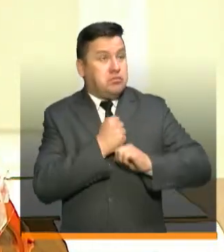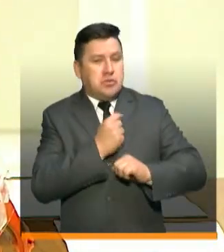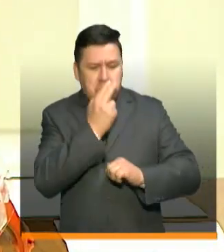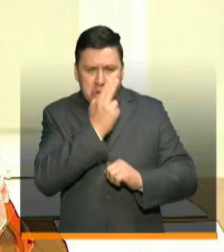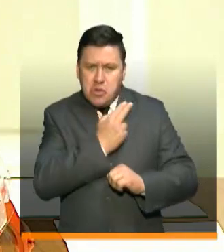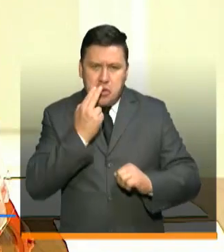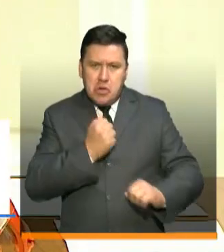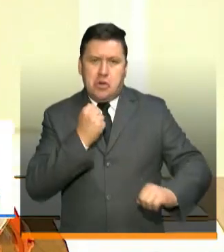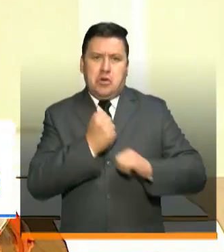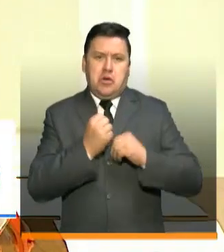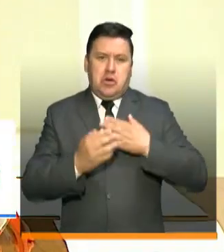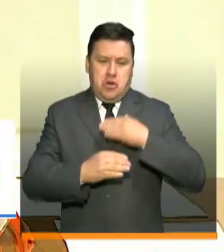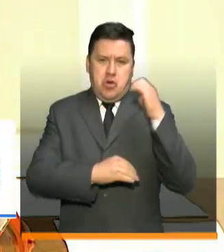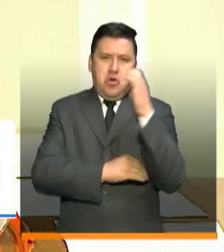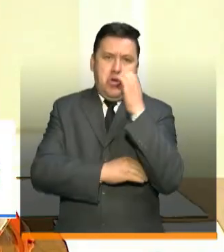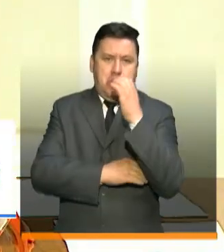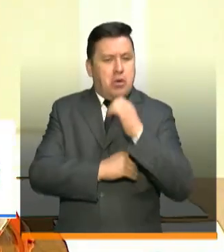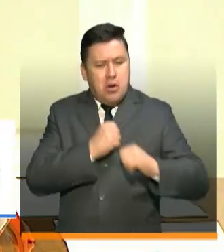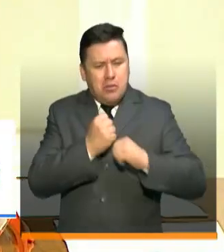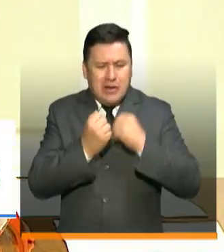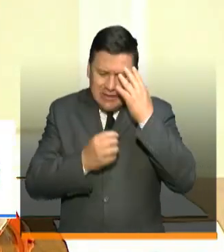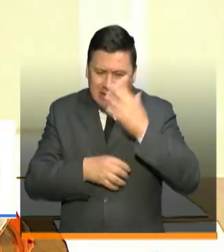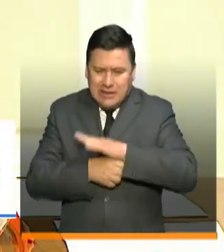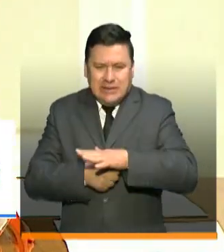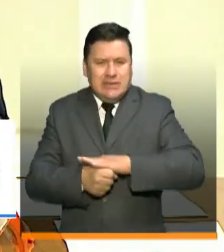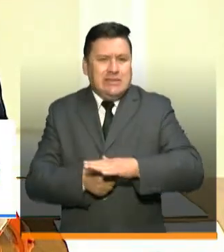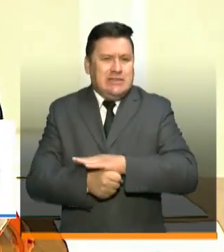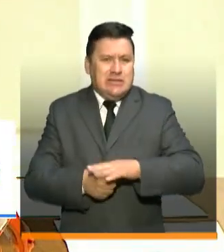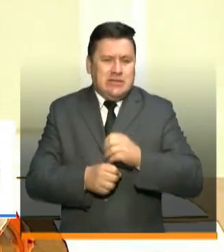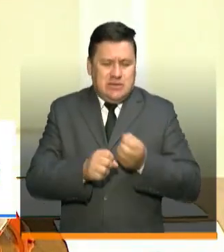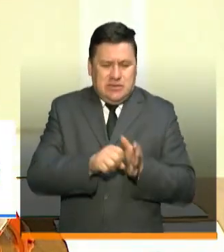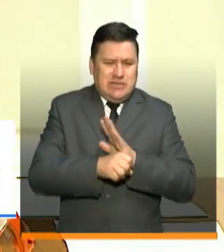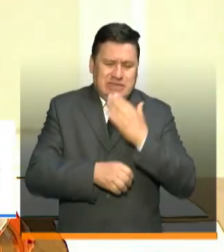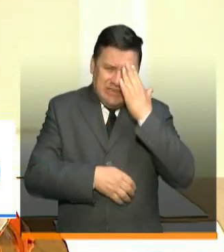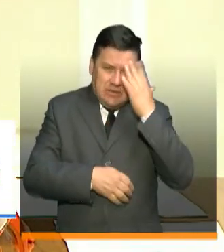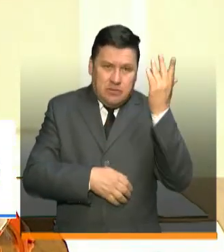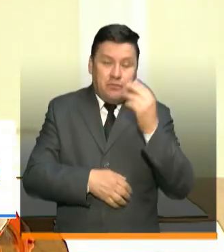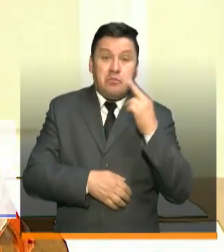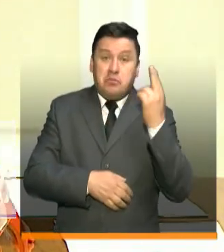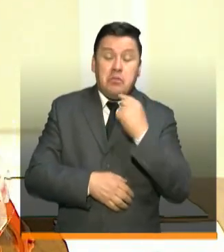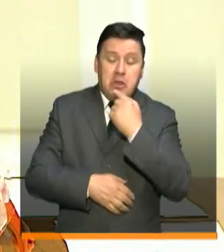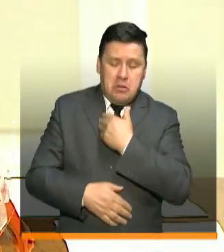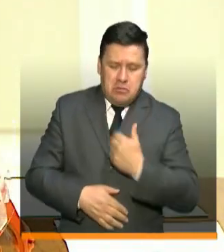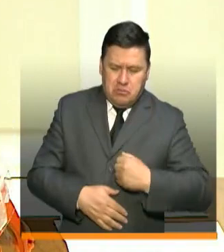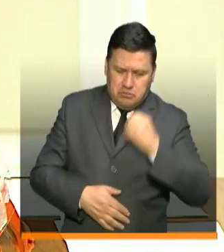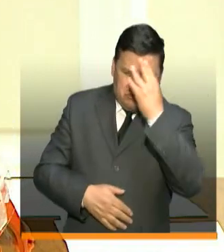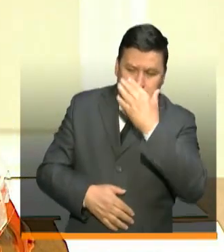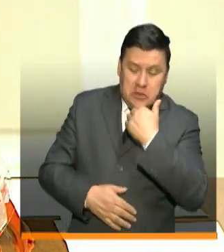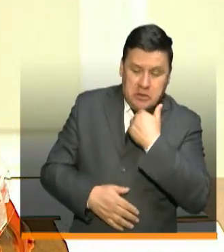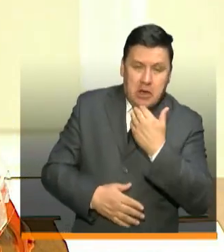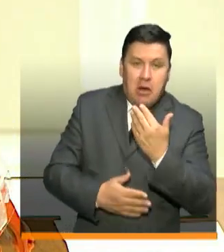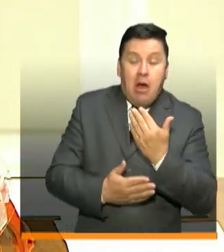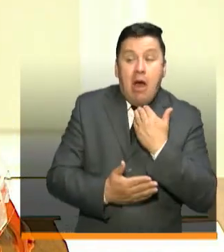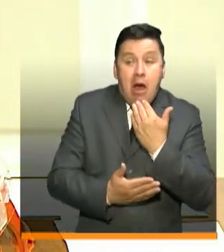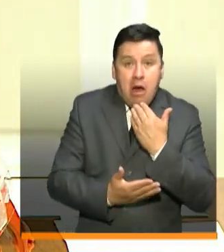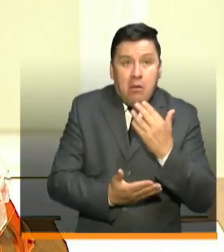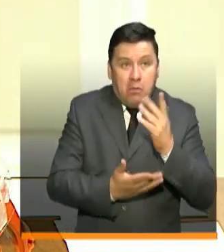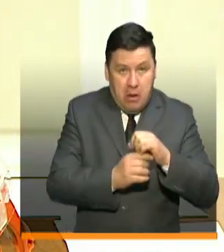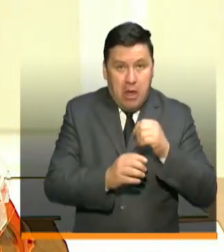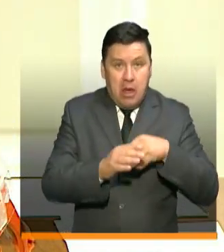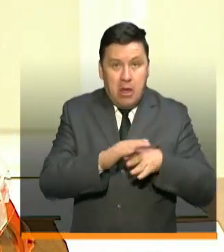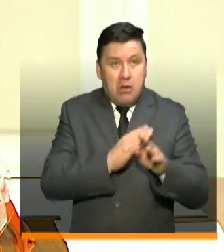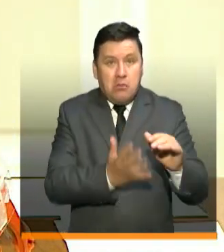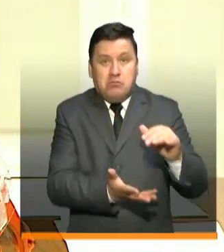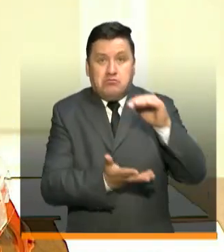compromiso de apoyar a nuestro país también en esta coyuntura, y que además lo ratificó hoy el presidente Trump de facilitarnos a nosotros el acceso